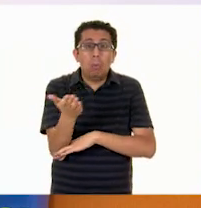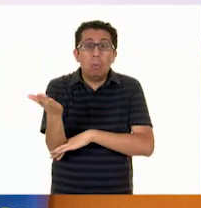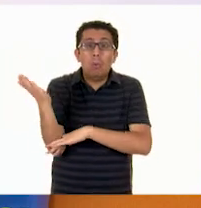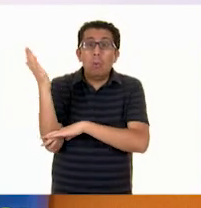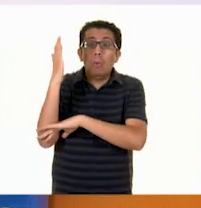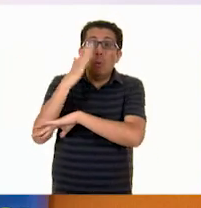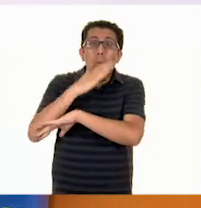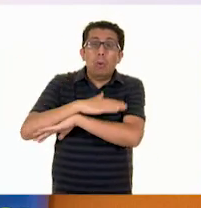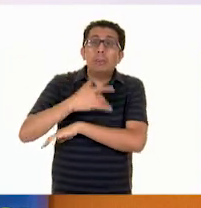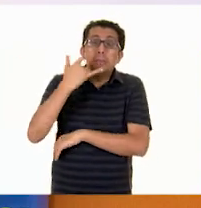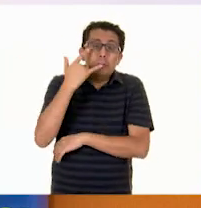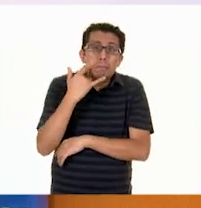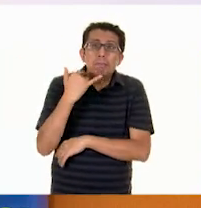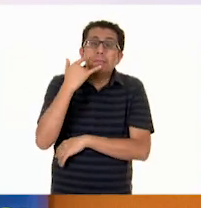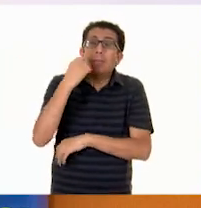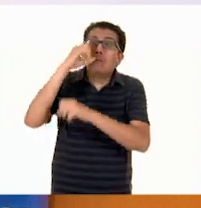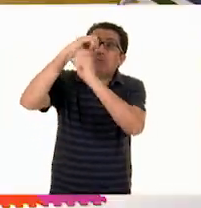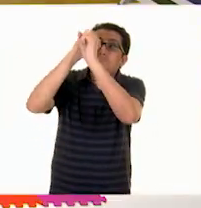observando.